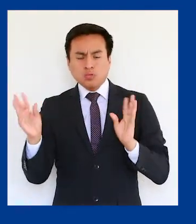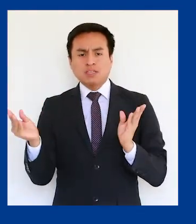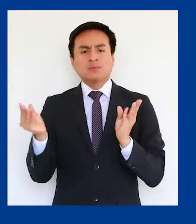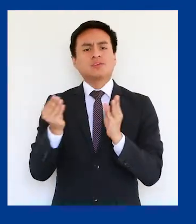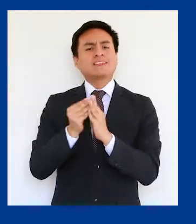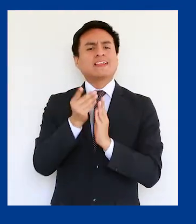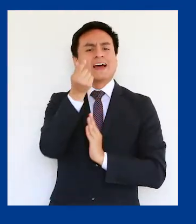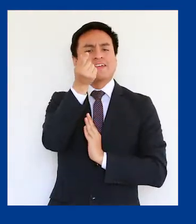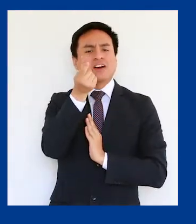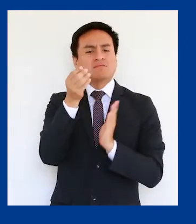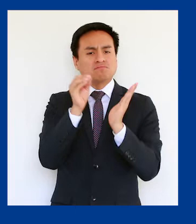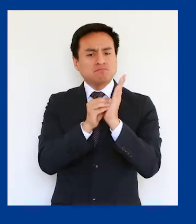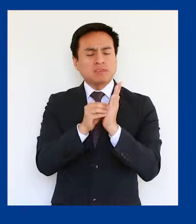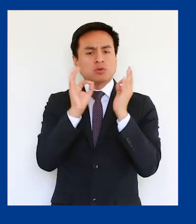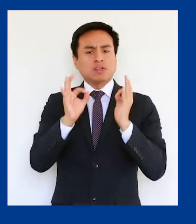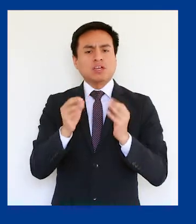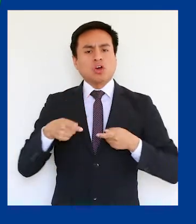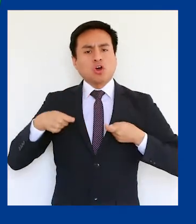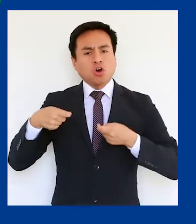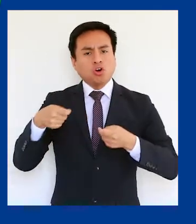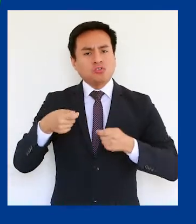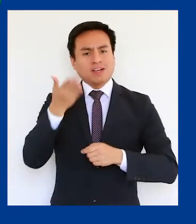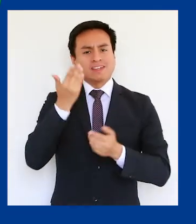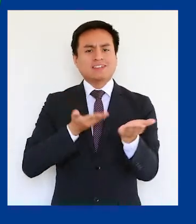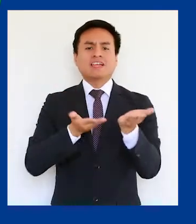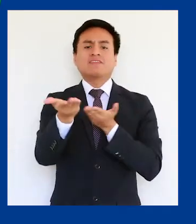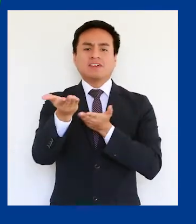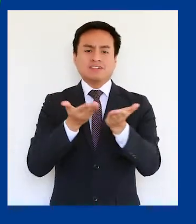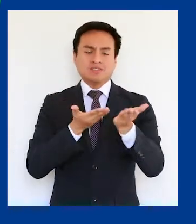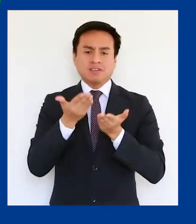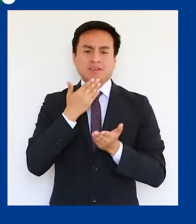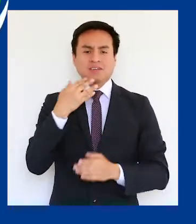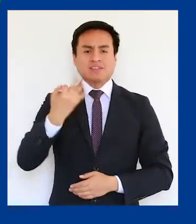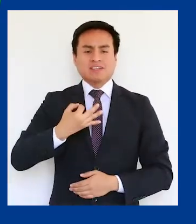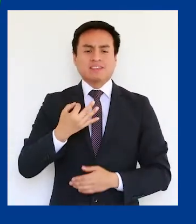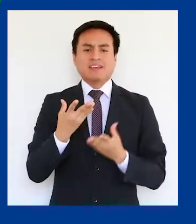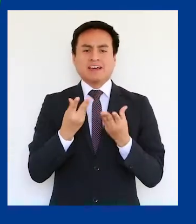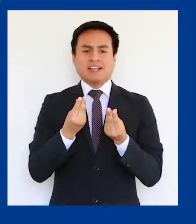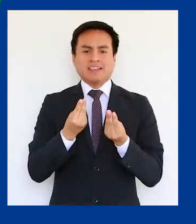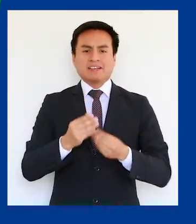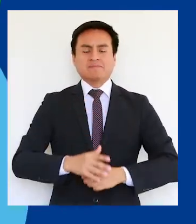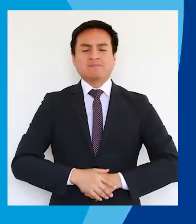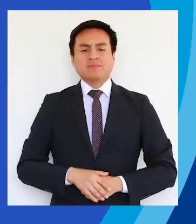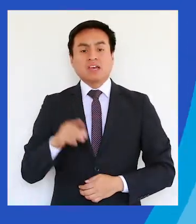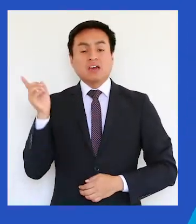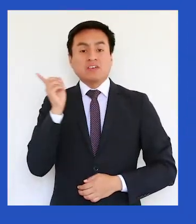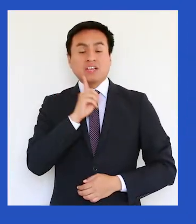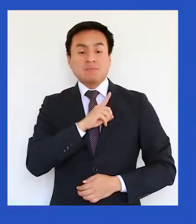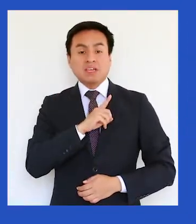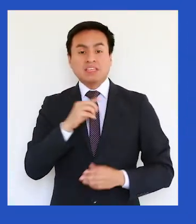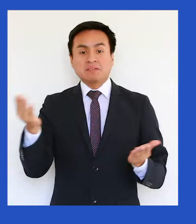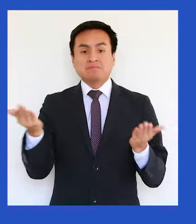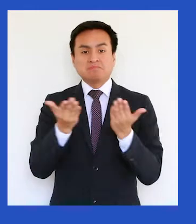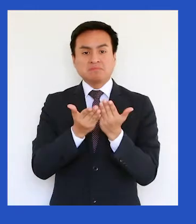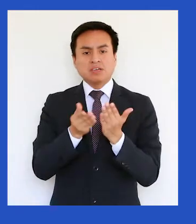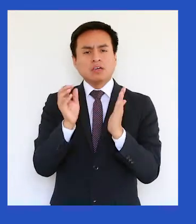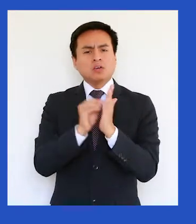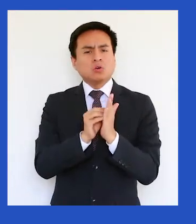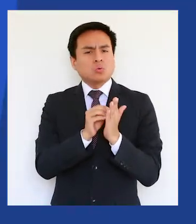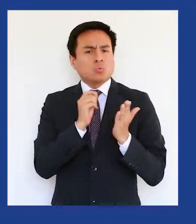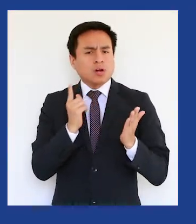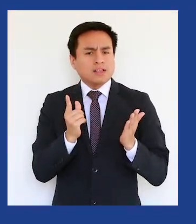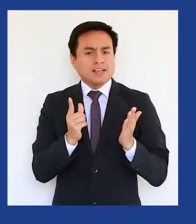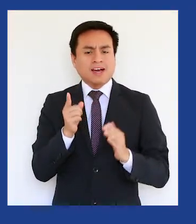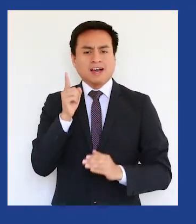en los cuales las tarifas deben cubrir los costos de prestar un servicio eficiente y de calidad. Finalmente, ¿cuál es la tarifa que se